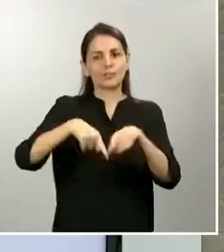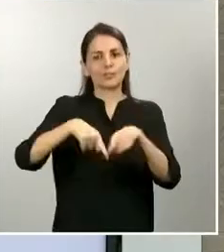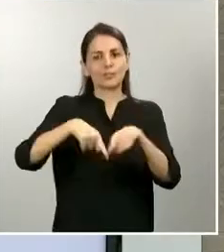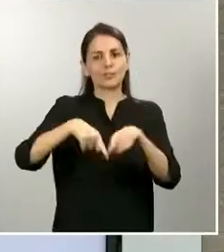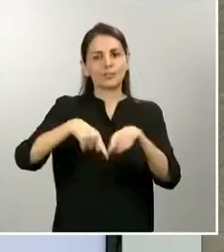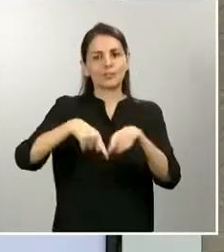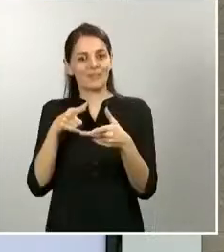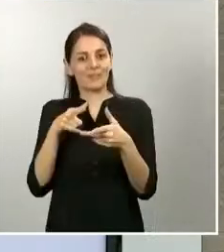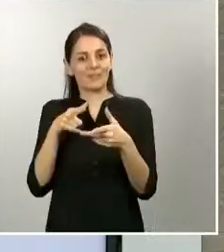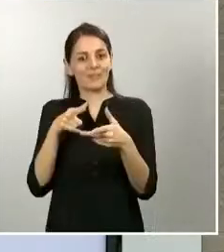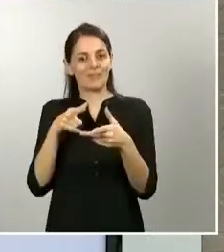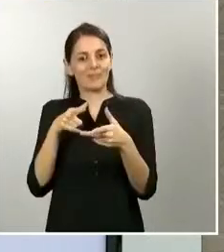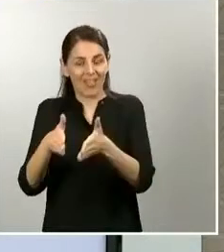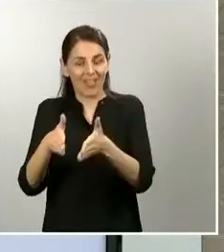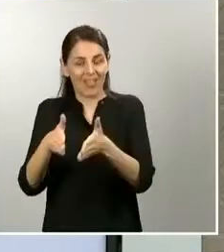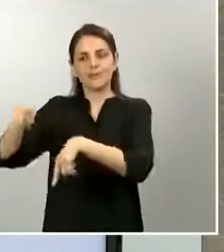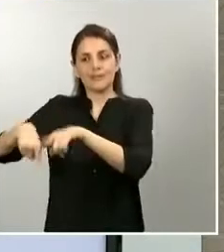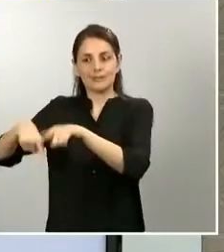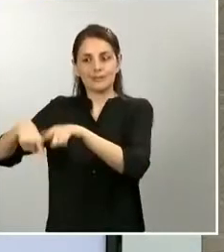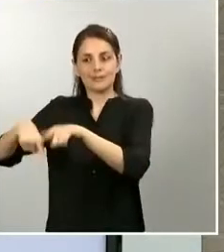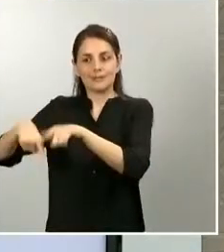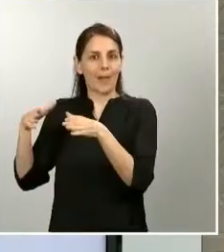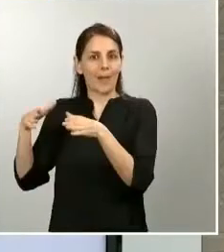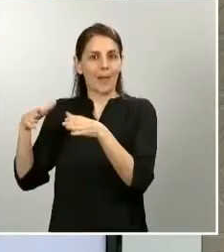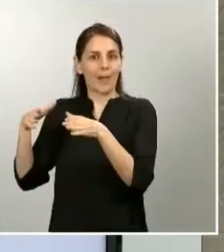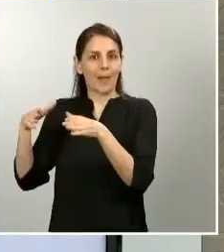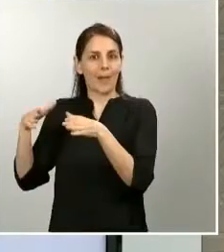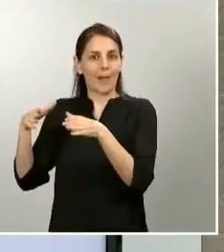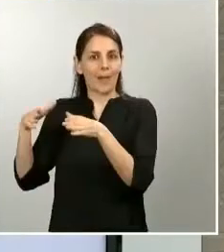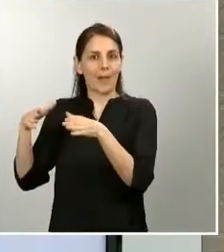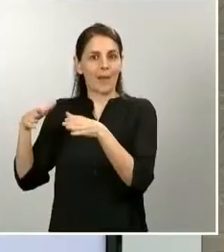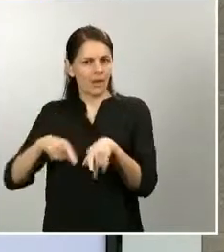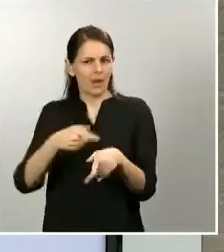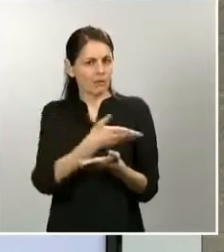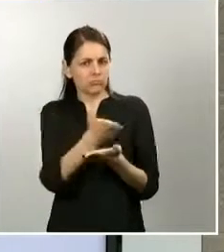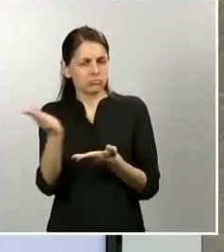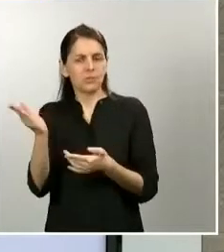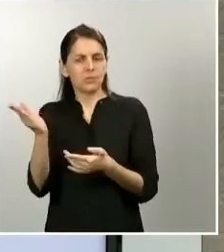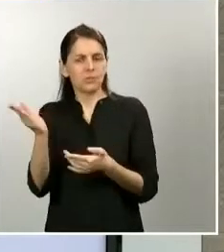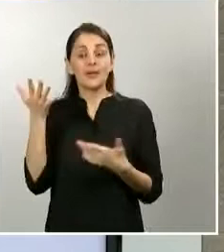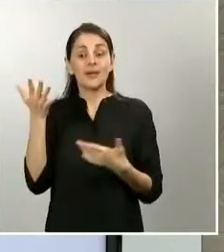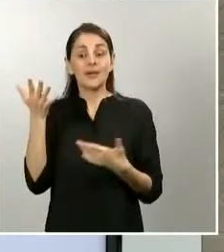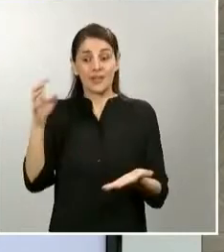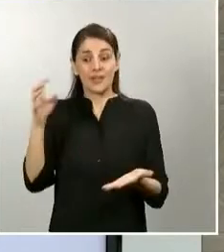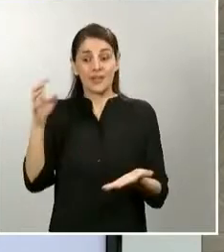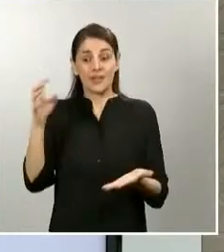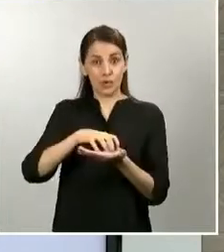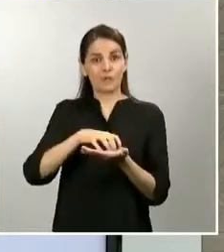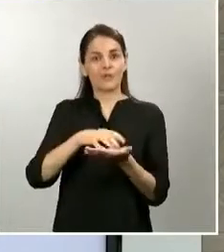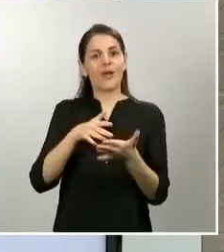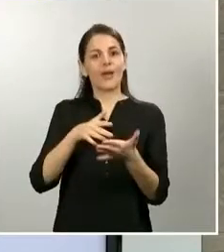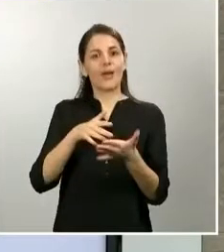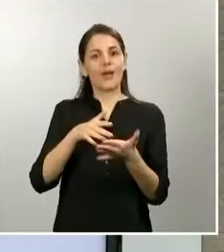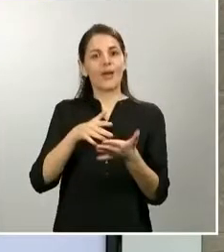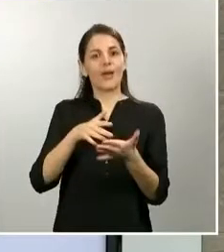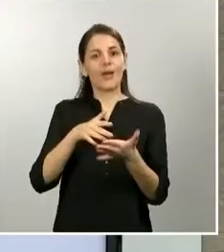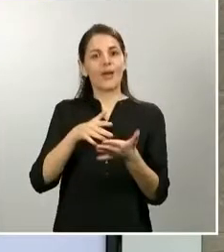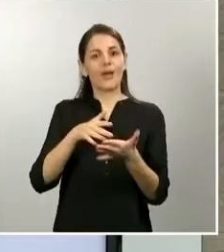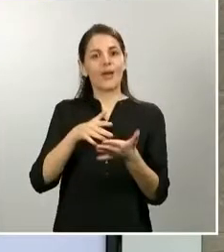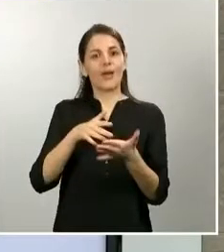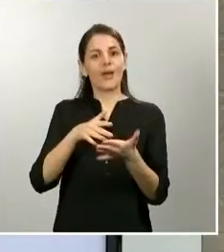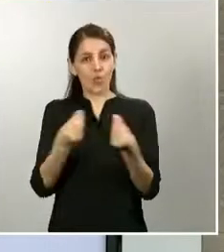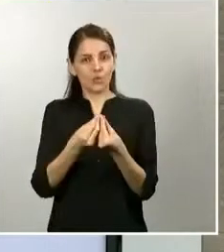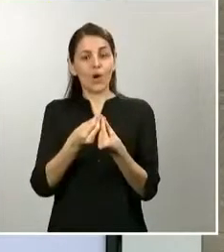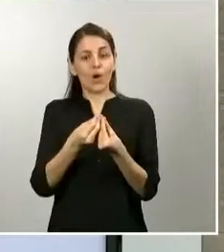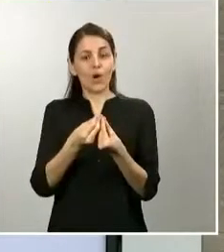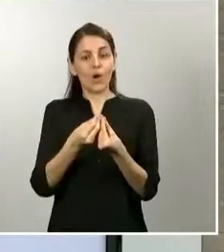Y en el Centro de Operaciones Conjunto lo que se hace es analizar esa petición y darle